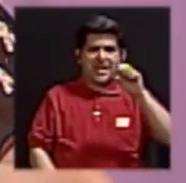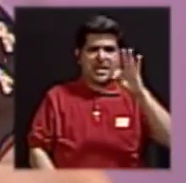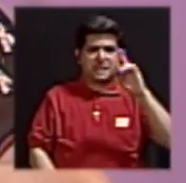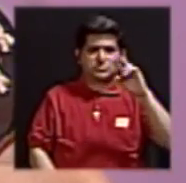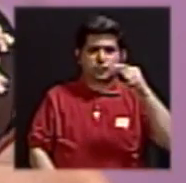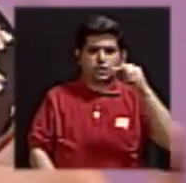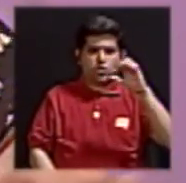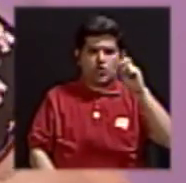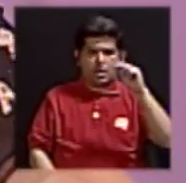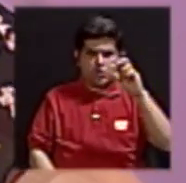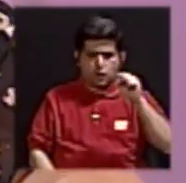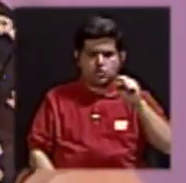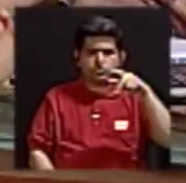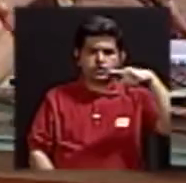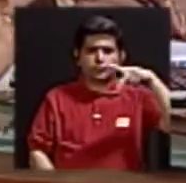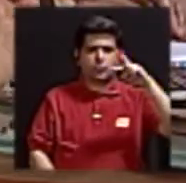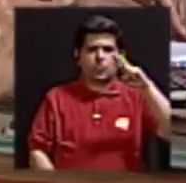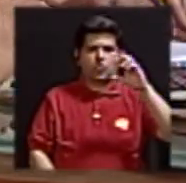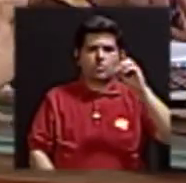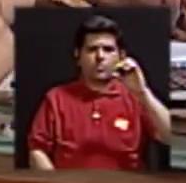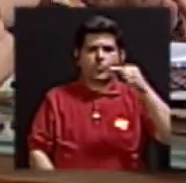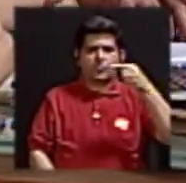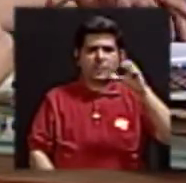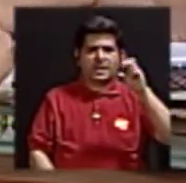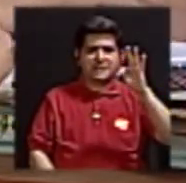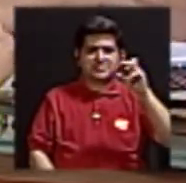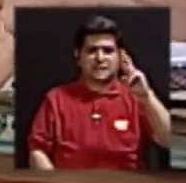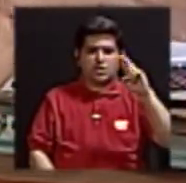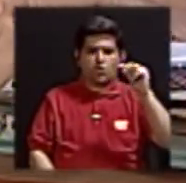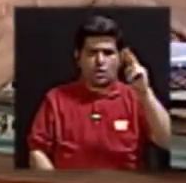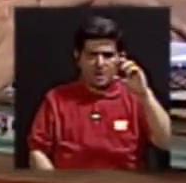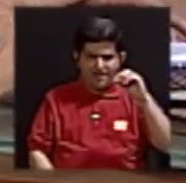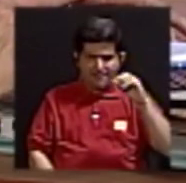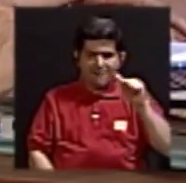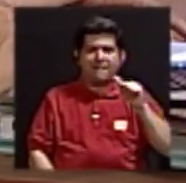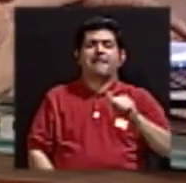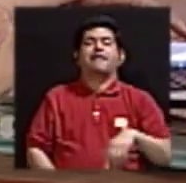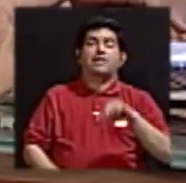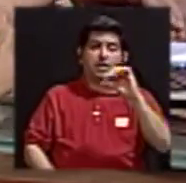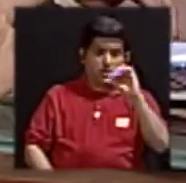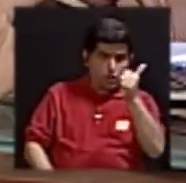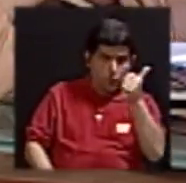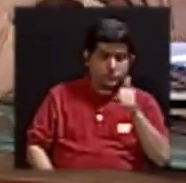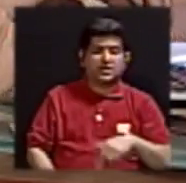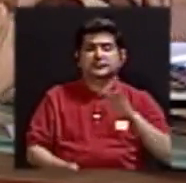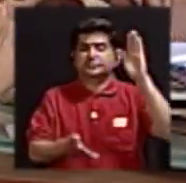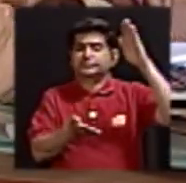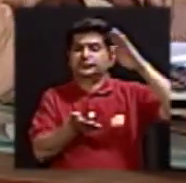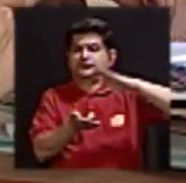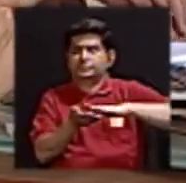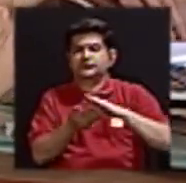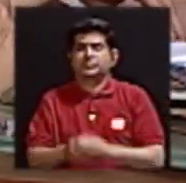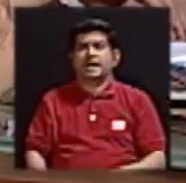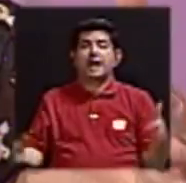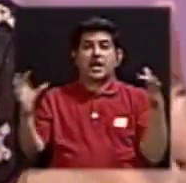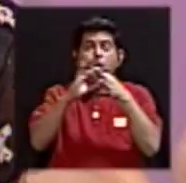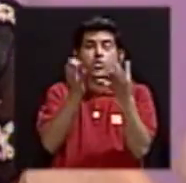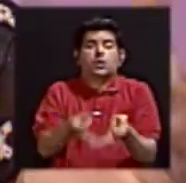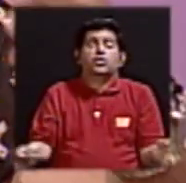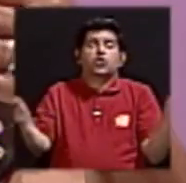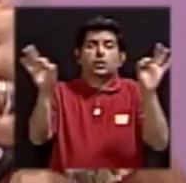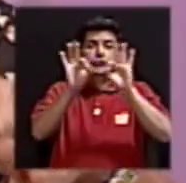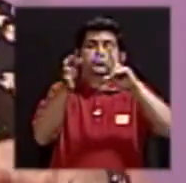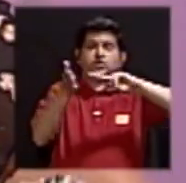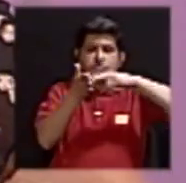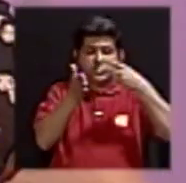testosterona, que son las más conocidas, pues viene de declive. Entonces, claro, hay una conexión muy importante entre lo que